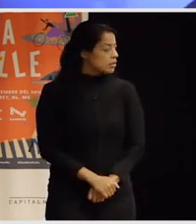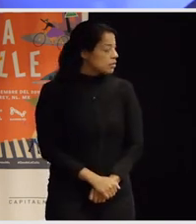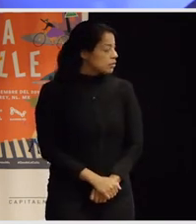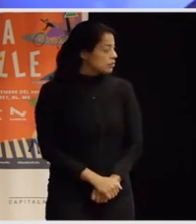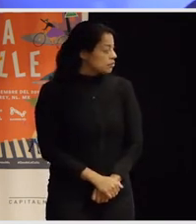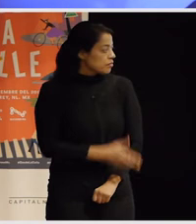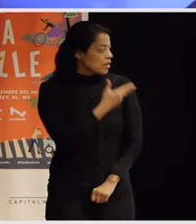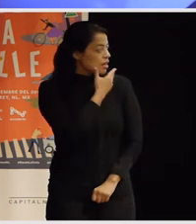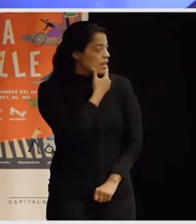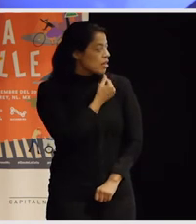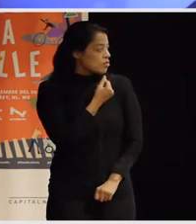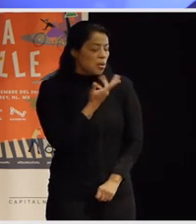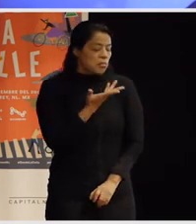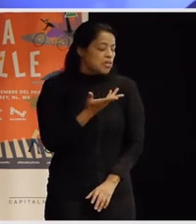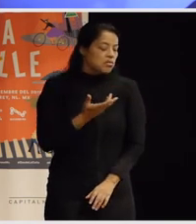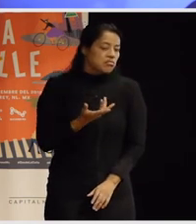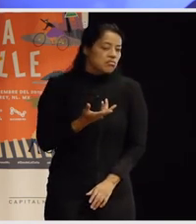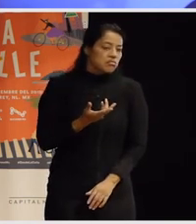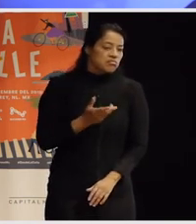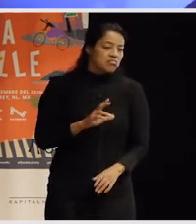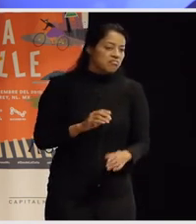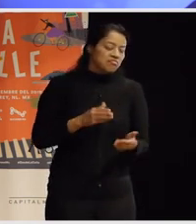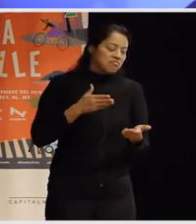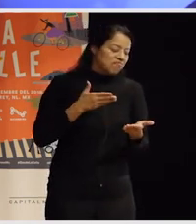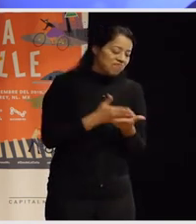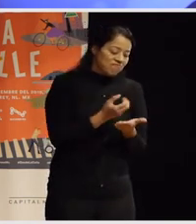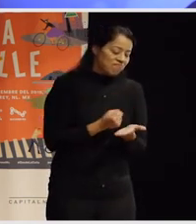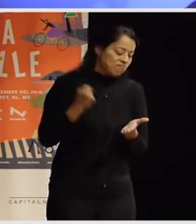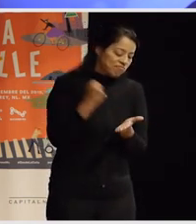a los hombres de pronto es como pues tampoco se les puede obligar